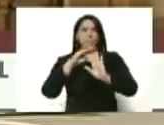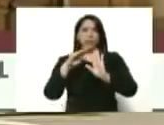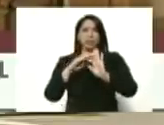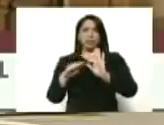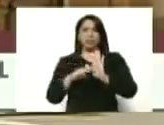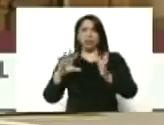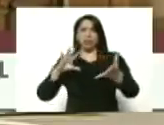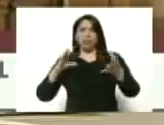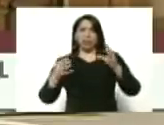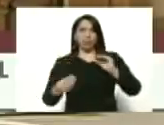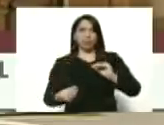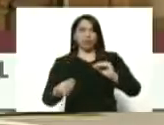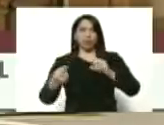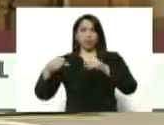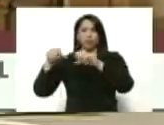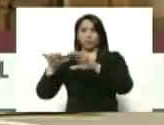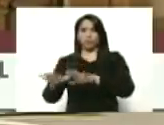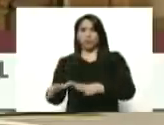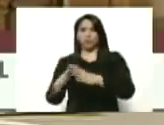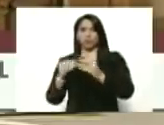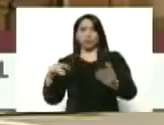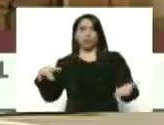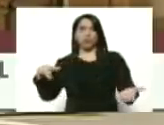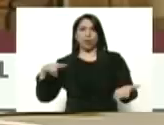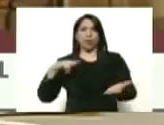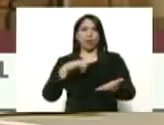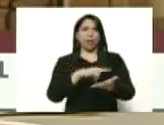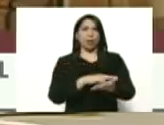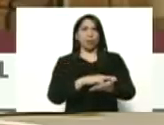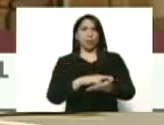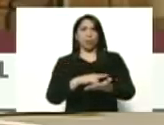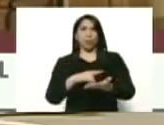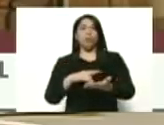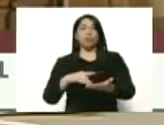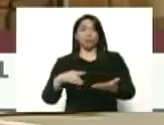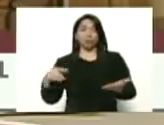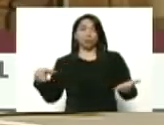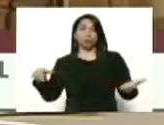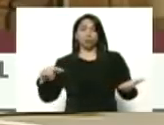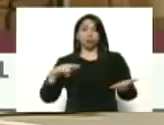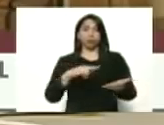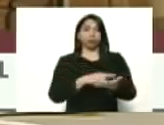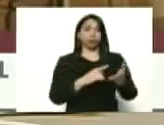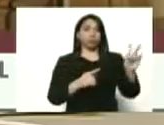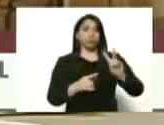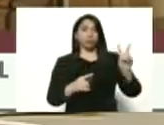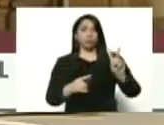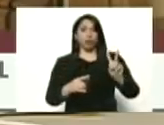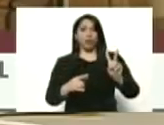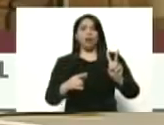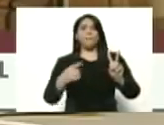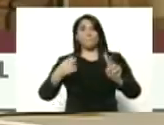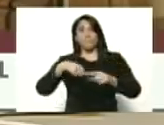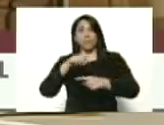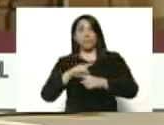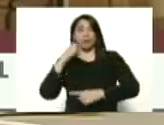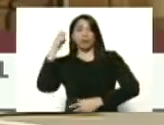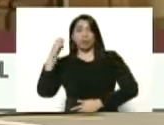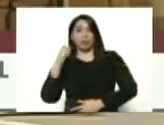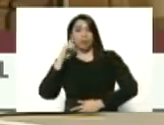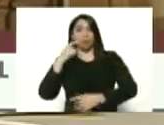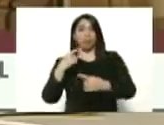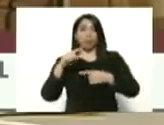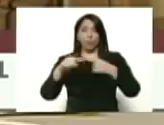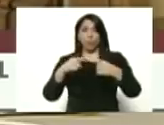suspensión de todos los vuelos que llegaban a Venezuela. Fue de forma progresiva, primero de Europa, luego de